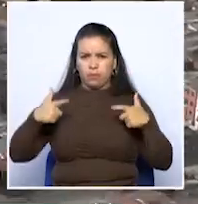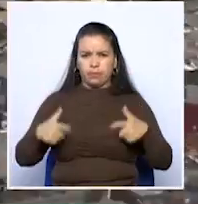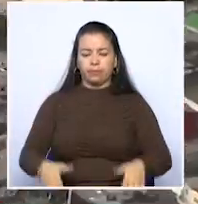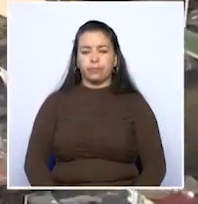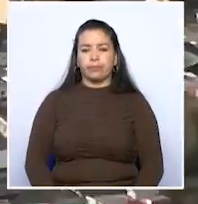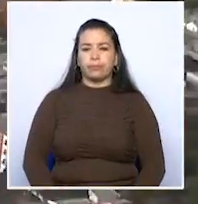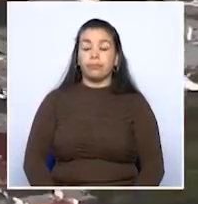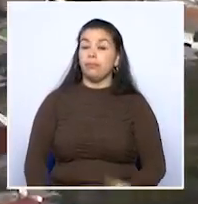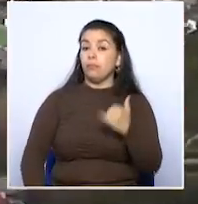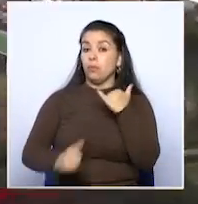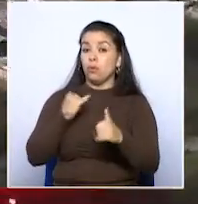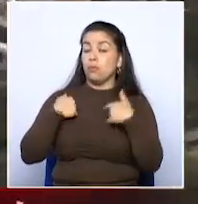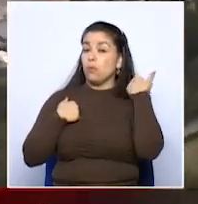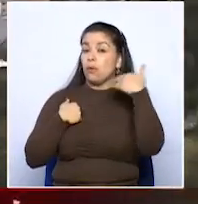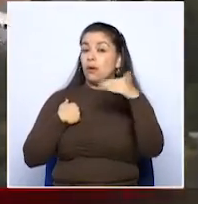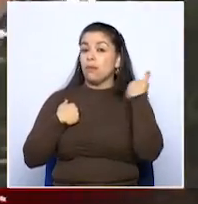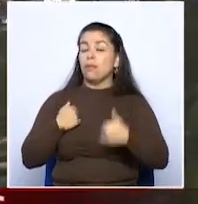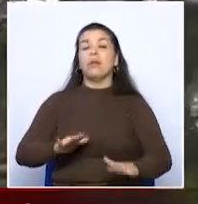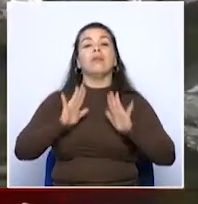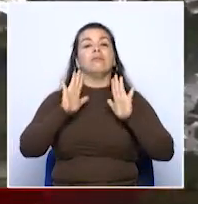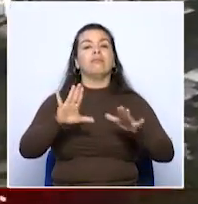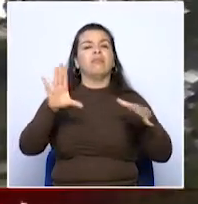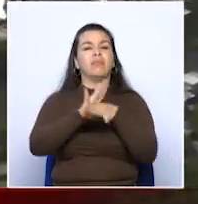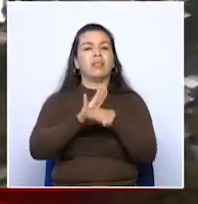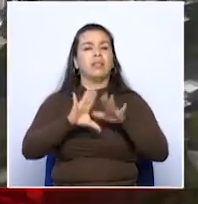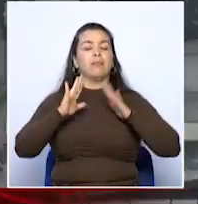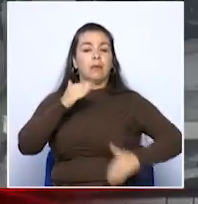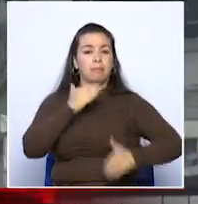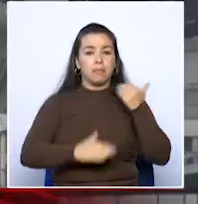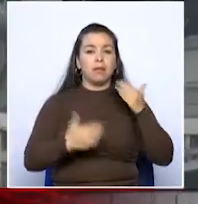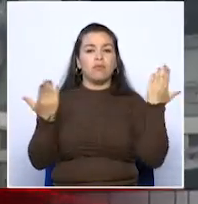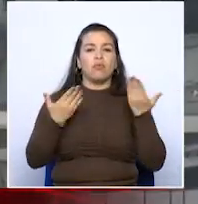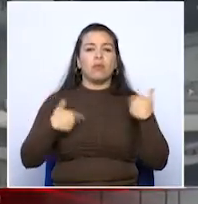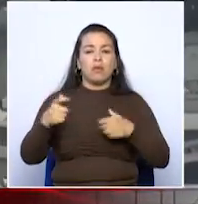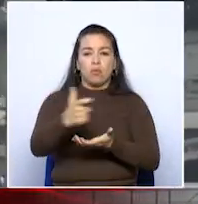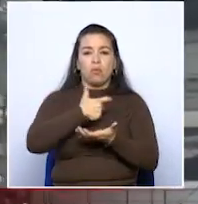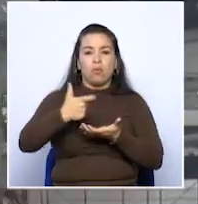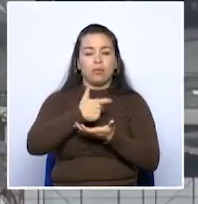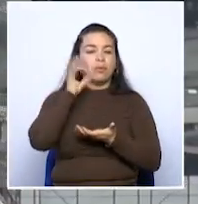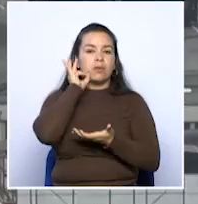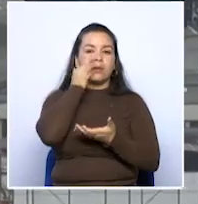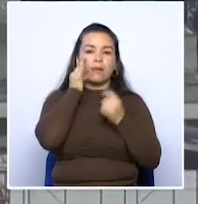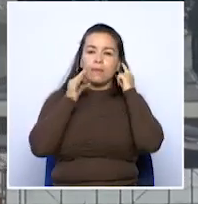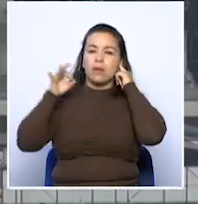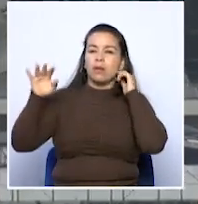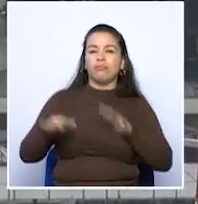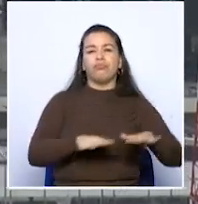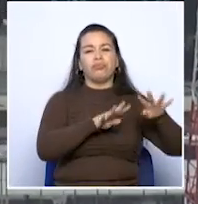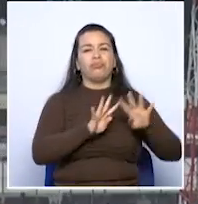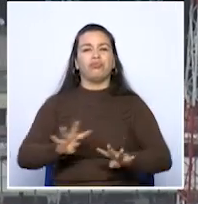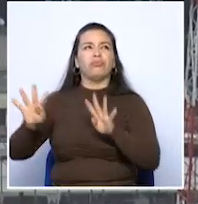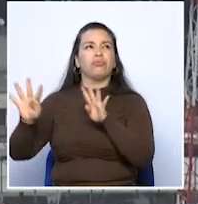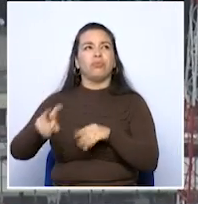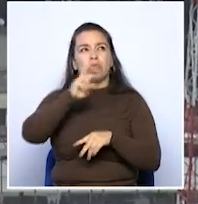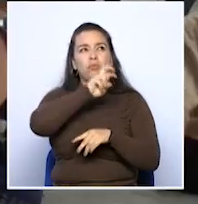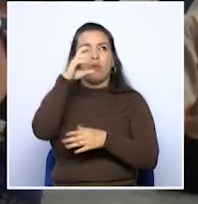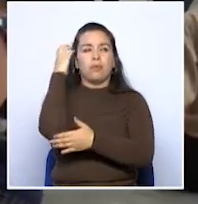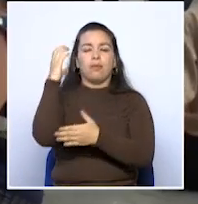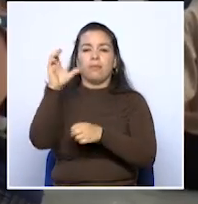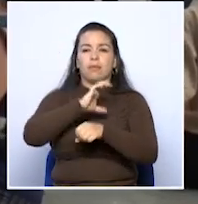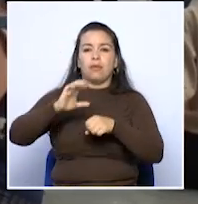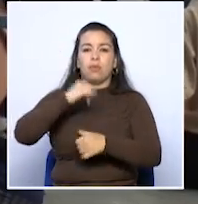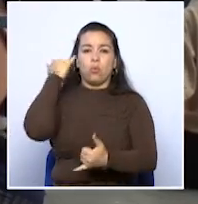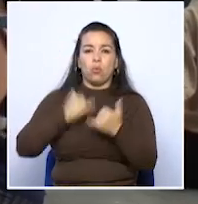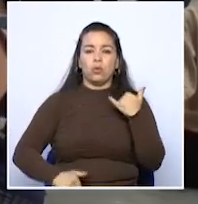Por último, en Armenia la manifestación de taxistas partirá desde el Coliseo del Café, atravesando el norte de la ciudad y terminando en la